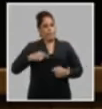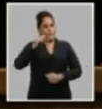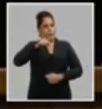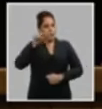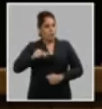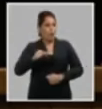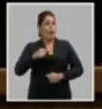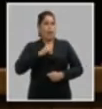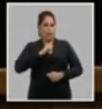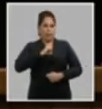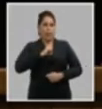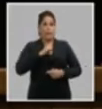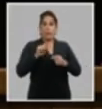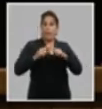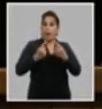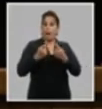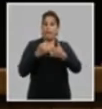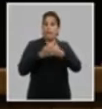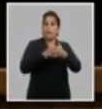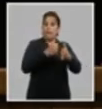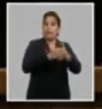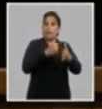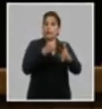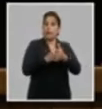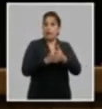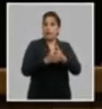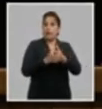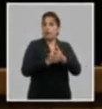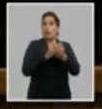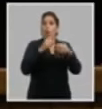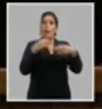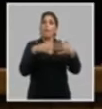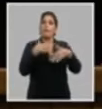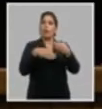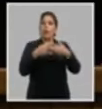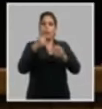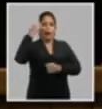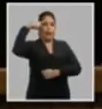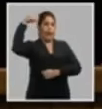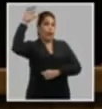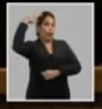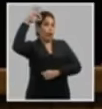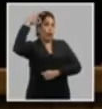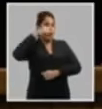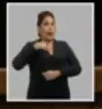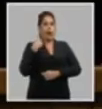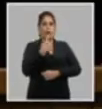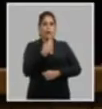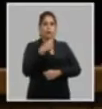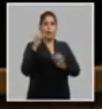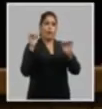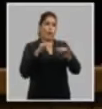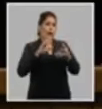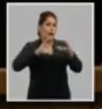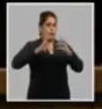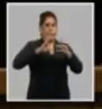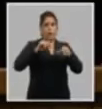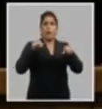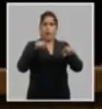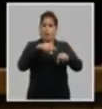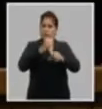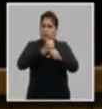para contrarrestar y enfrentar la subversión político-ideológica en todos los espacios y formas